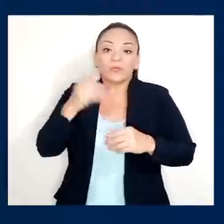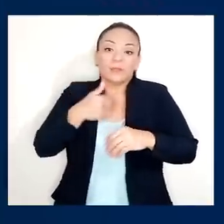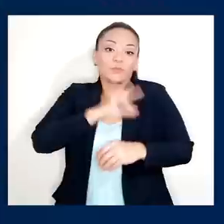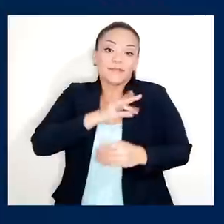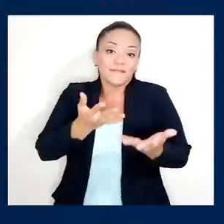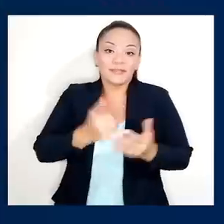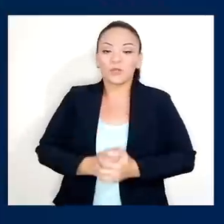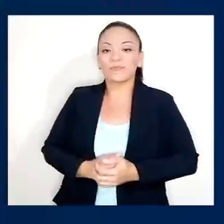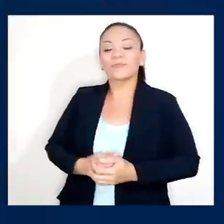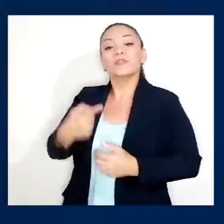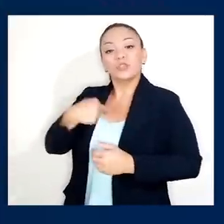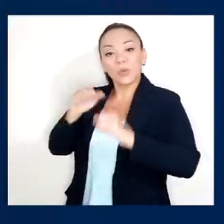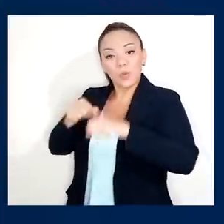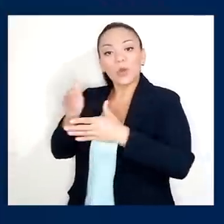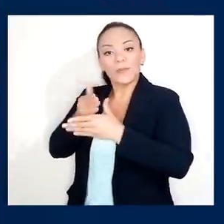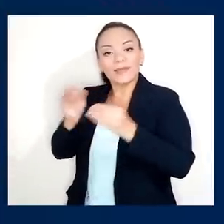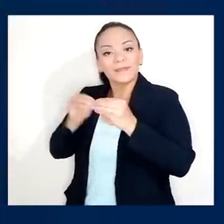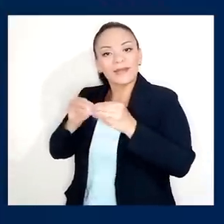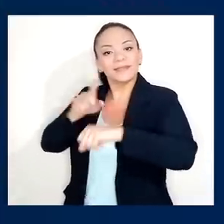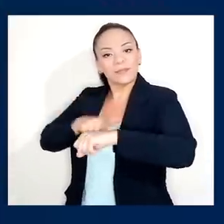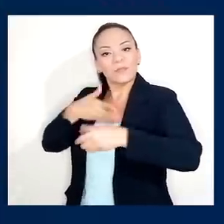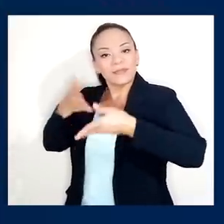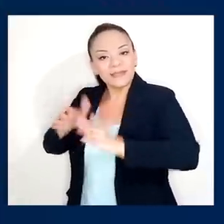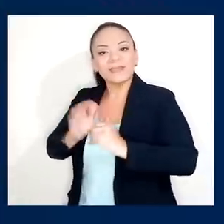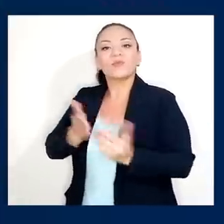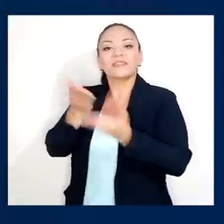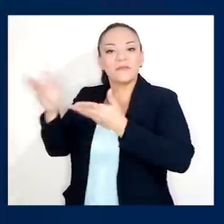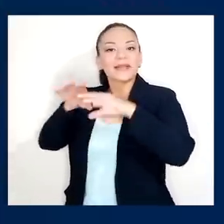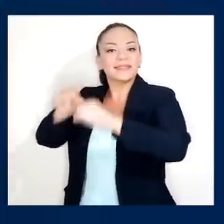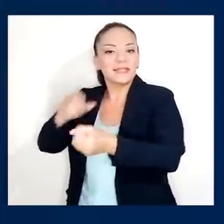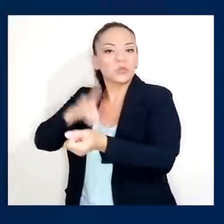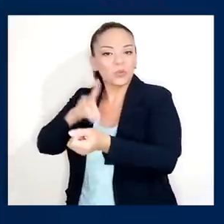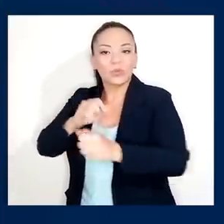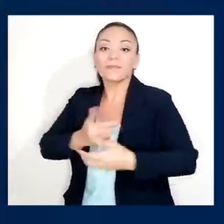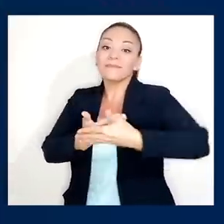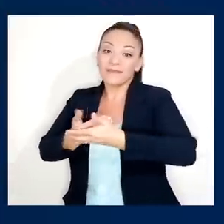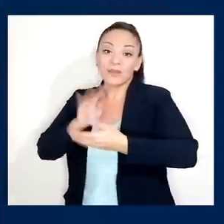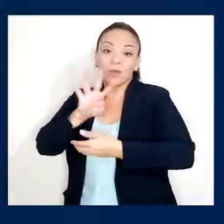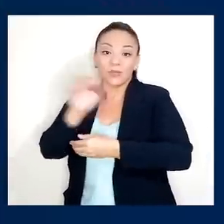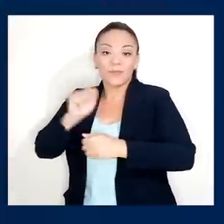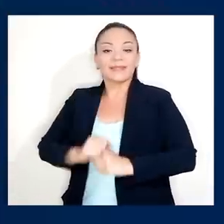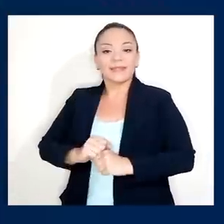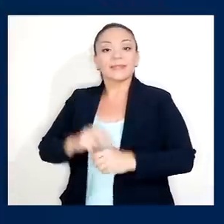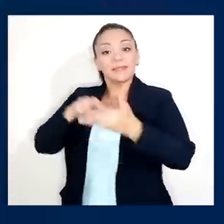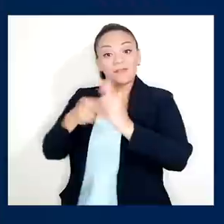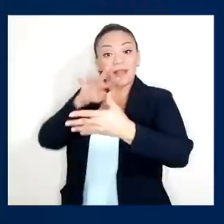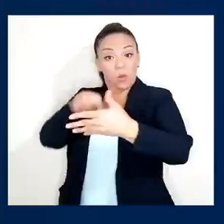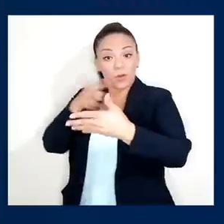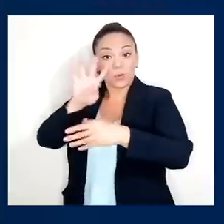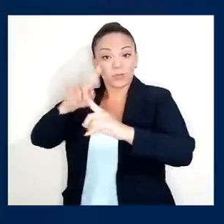beneficio. Puedo compartir más tiempo con mi hijo, llevarlo a las citas médicas. Es un bebé de 4 meses y eso me permite